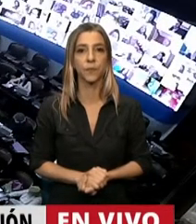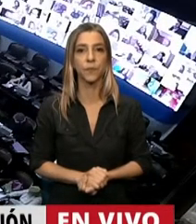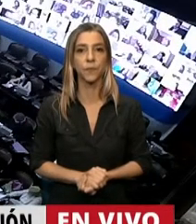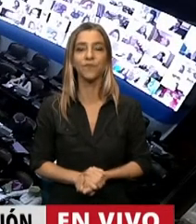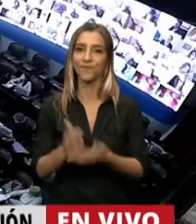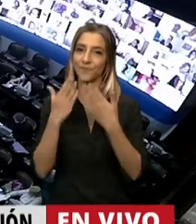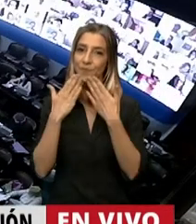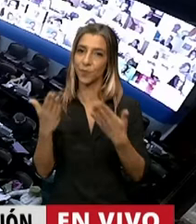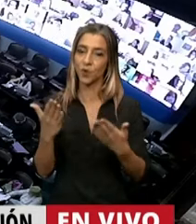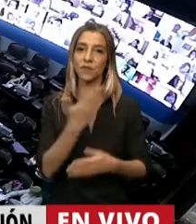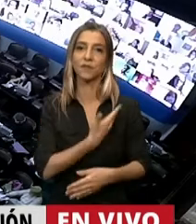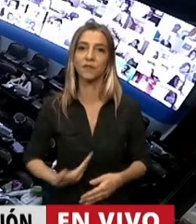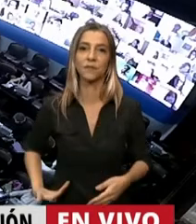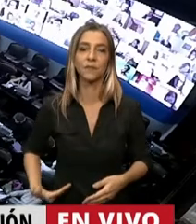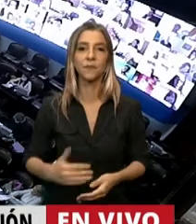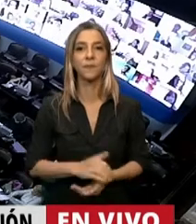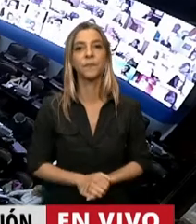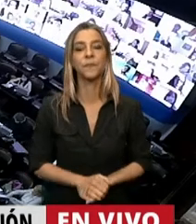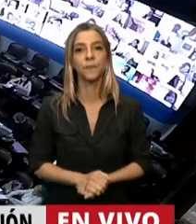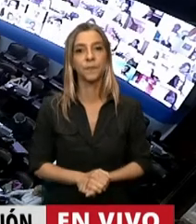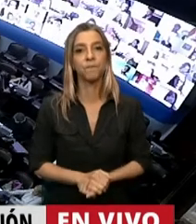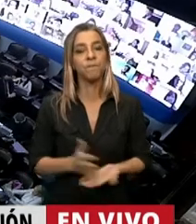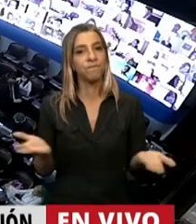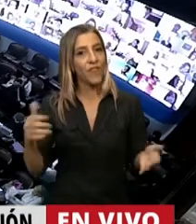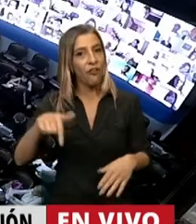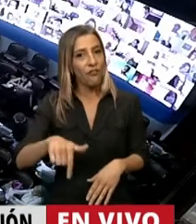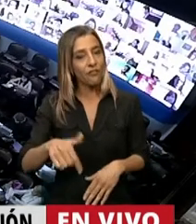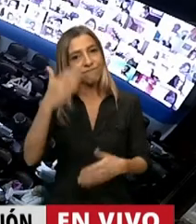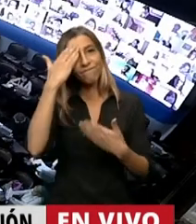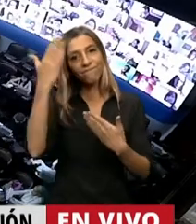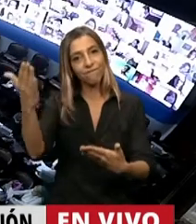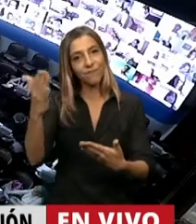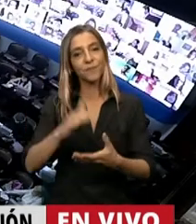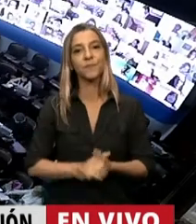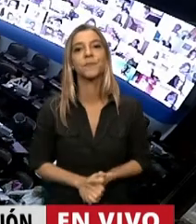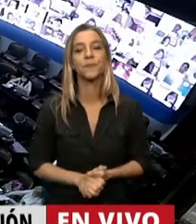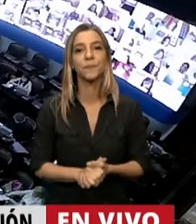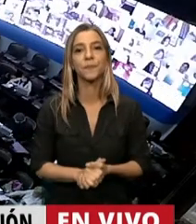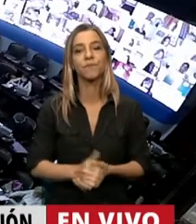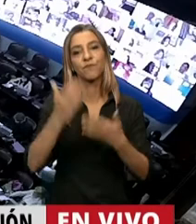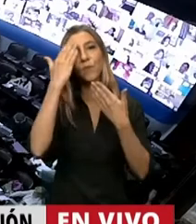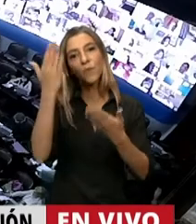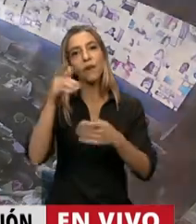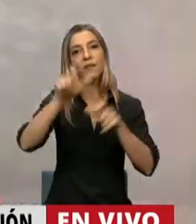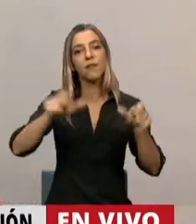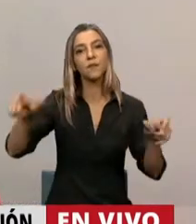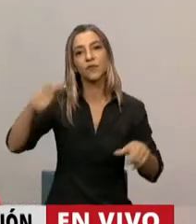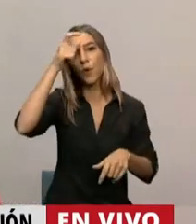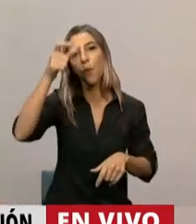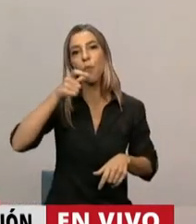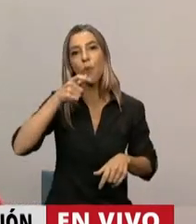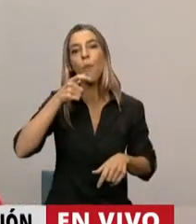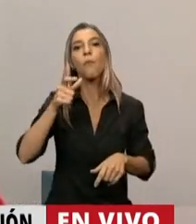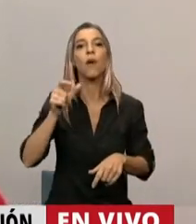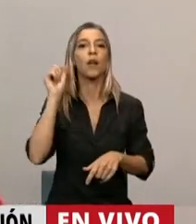Muchas gracias, señor presidente. Bueno, hoy quiero rendir un homenaje a los bomberos de la provincia de Corrientes.